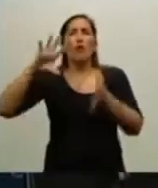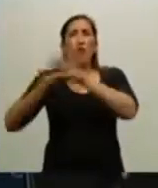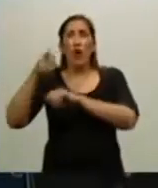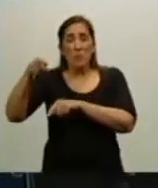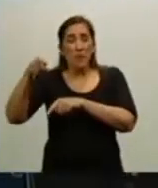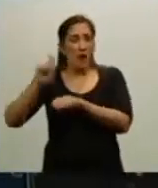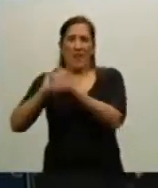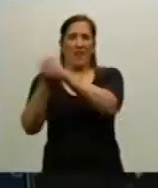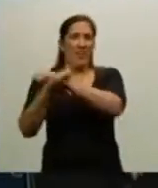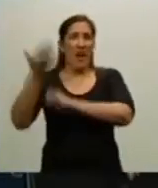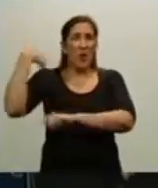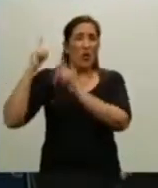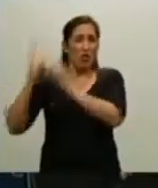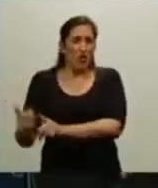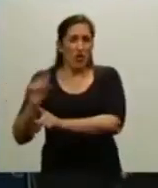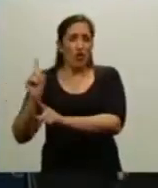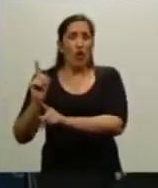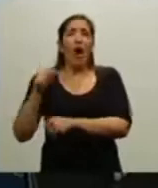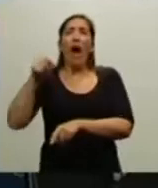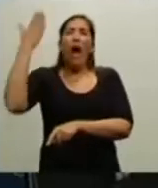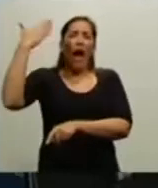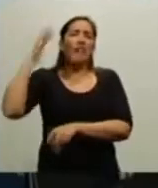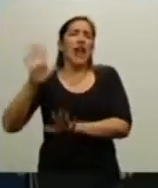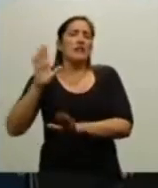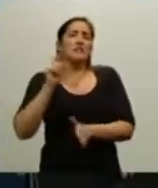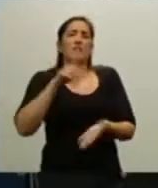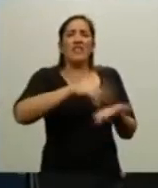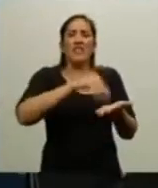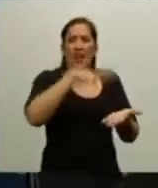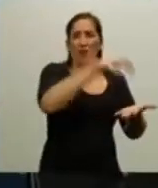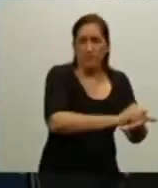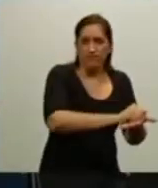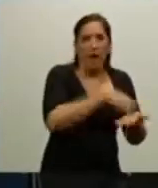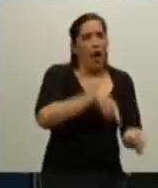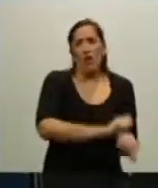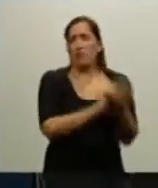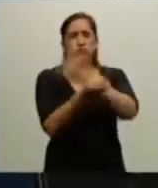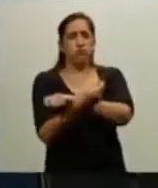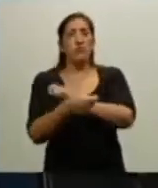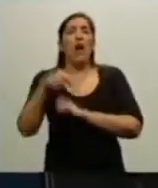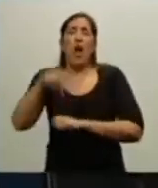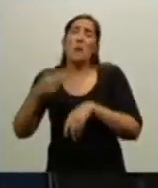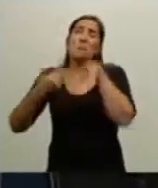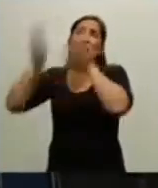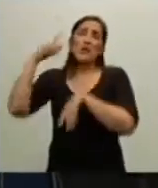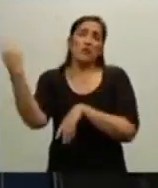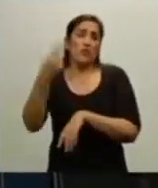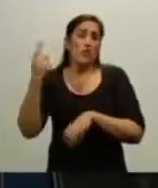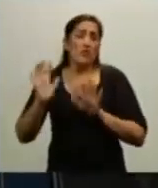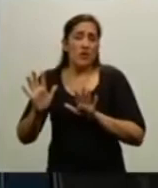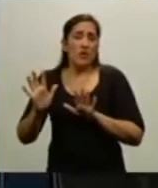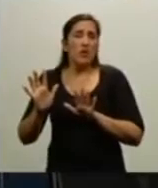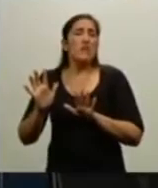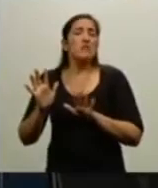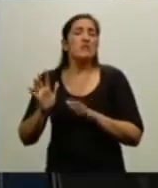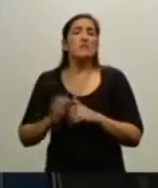de territorio, ya no son, por lo menos en la mayoría de los casos, de